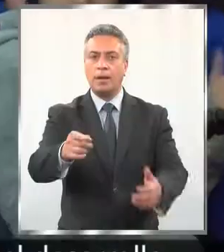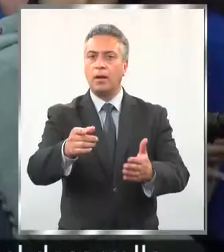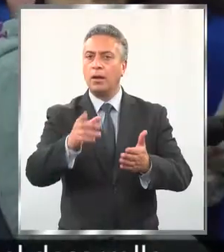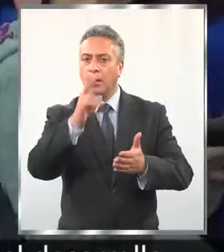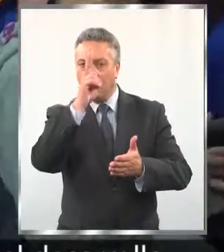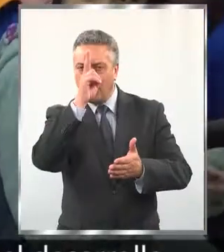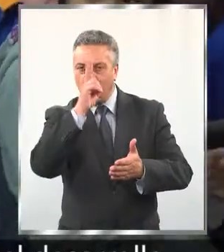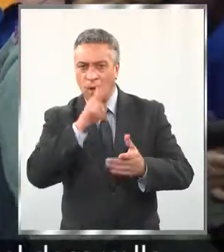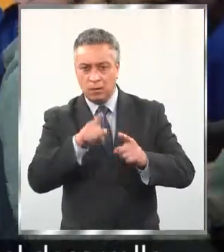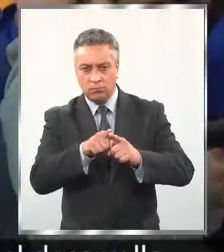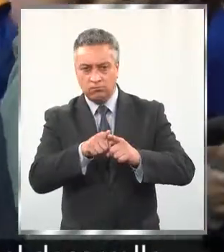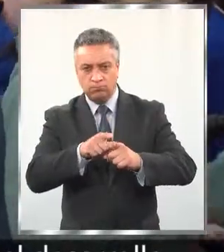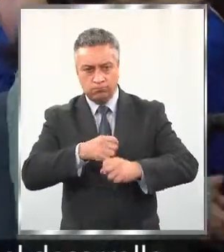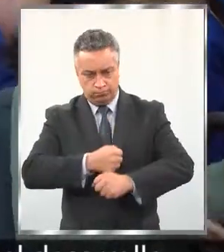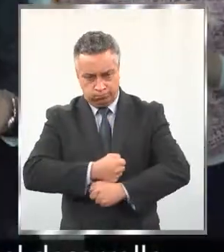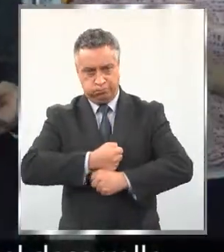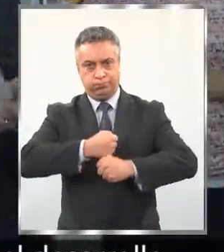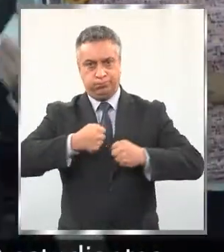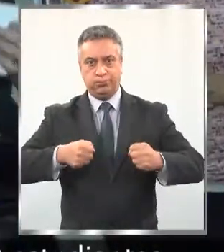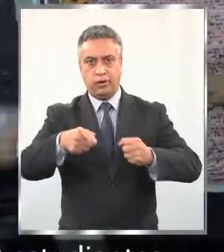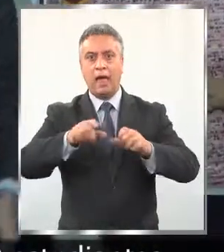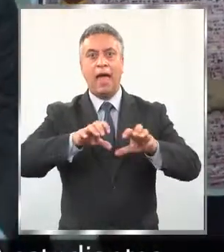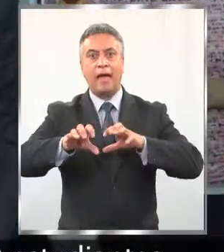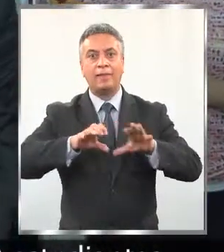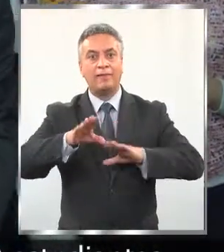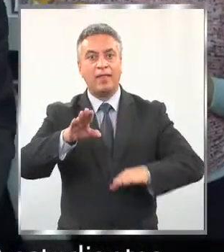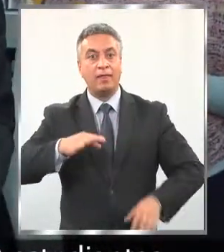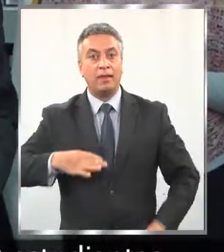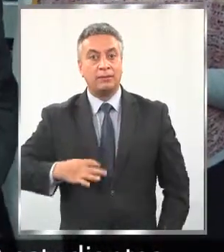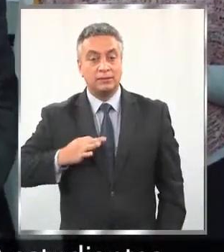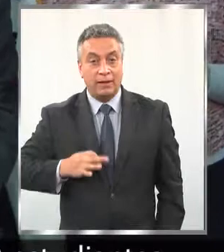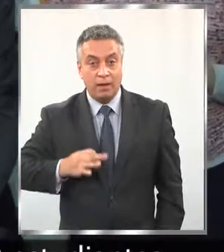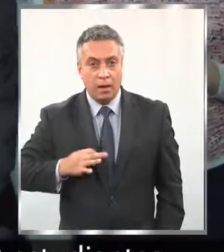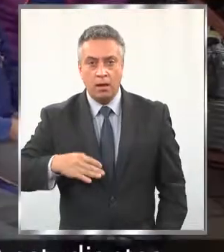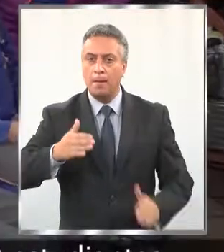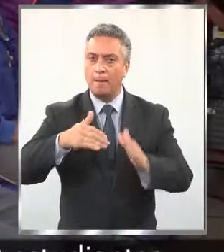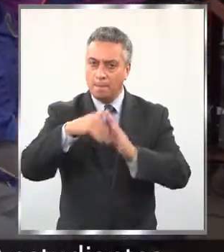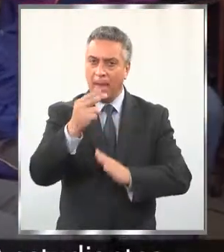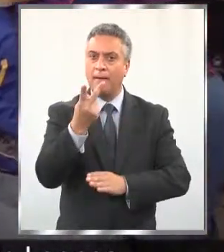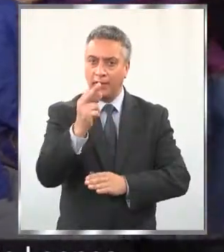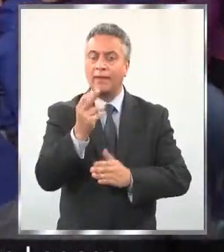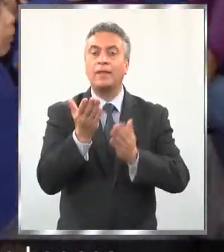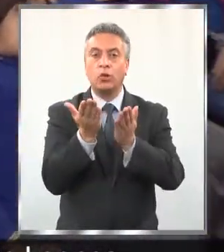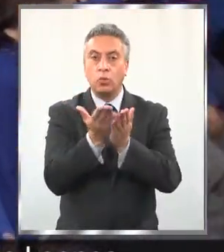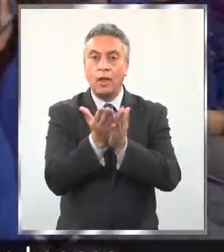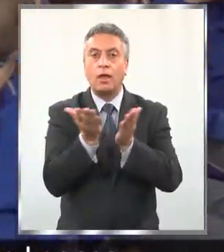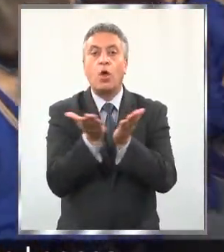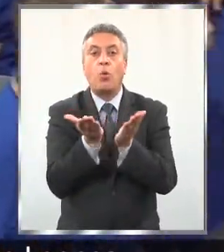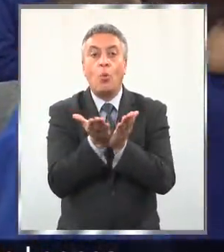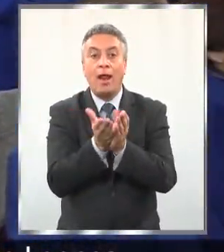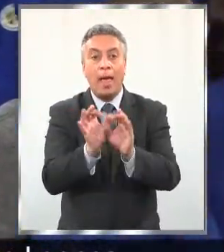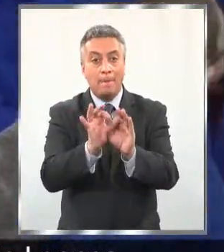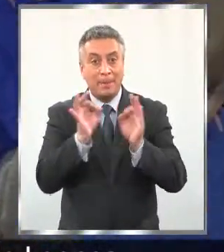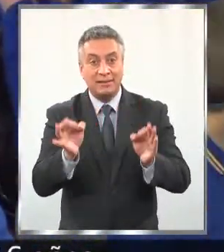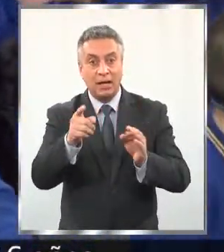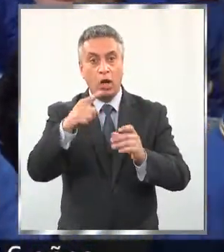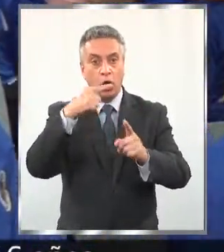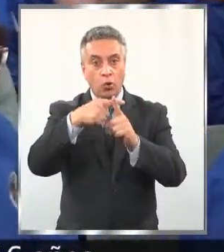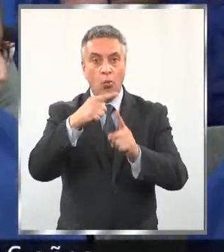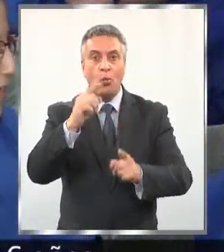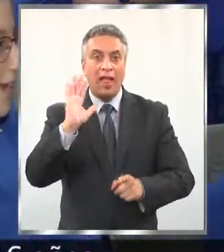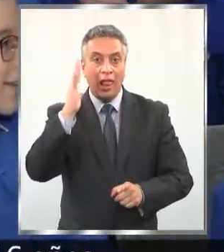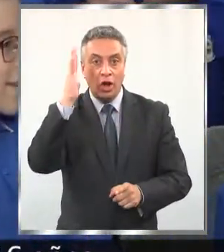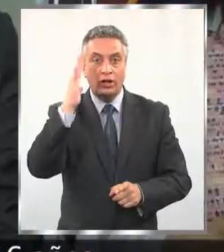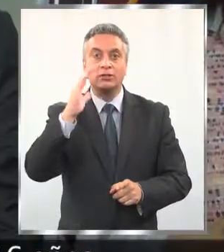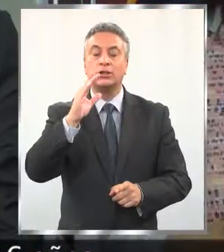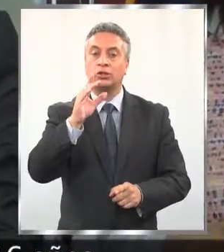Como una manera de potenciar el desarrollo de la actividad cívica, más de 20 estudiantes de la Escuela Especial Club de Leones Cruz del